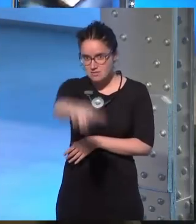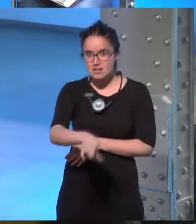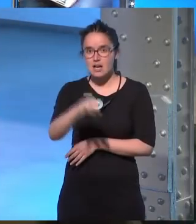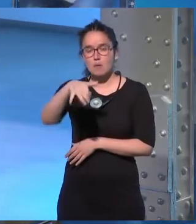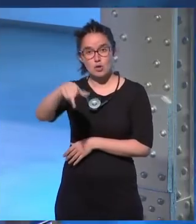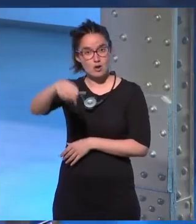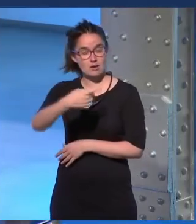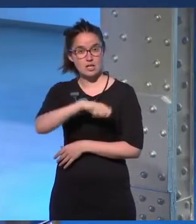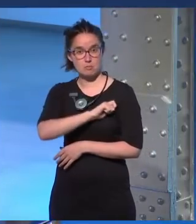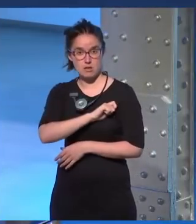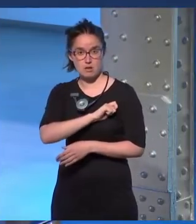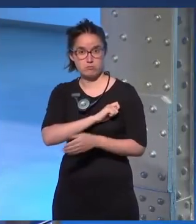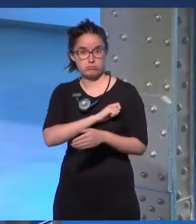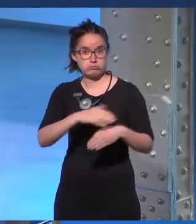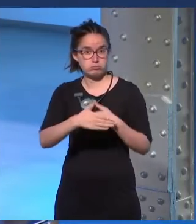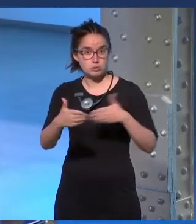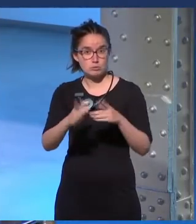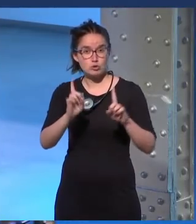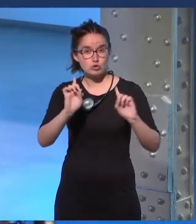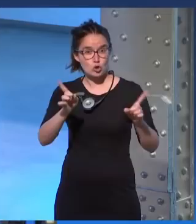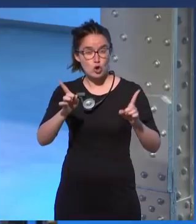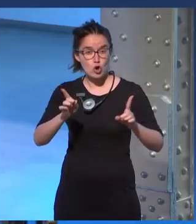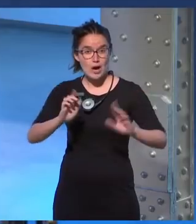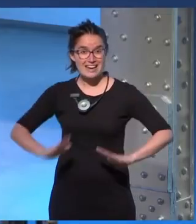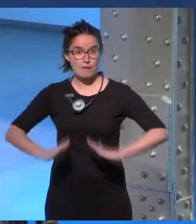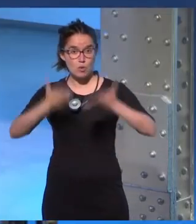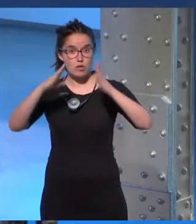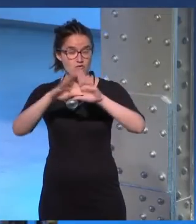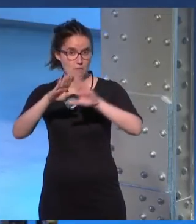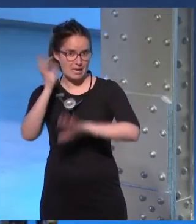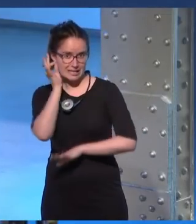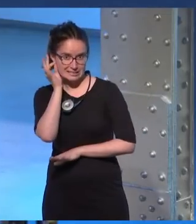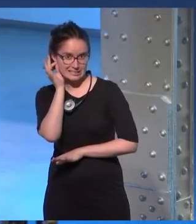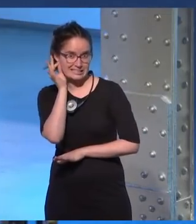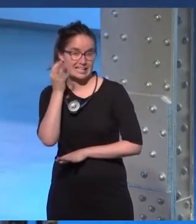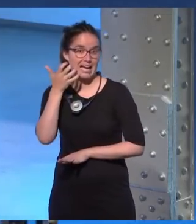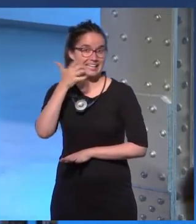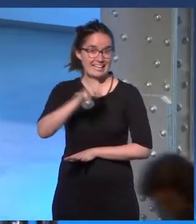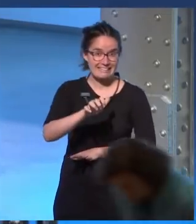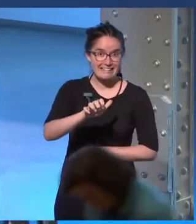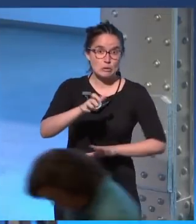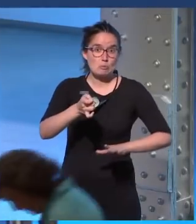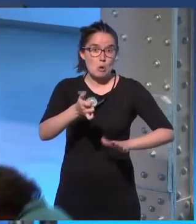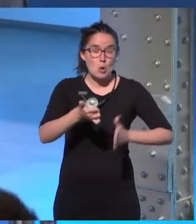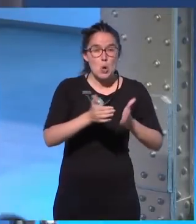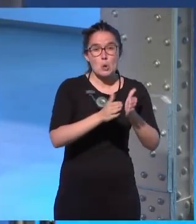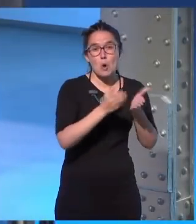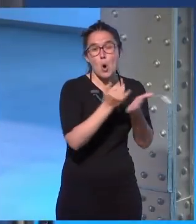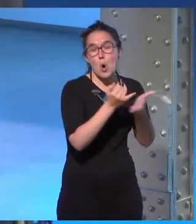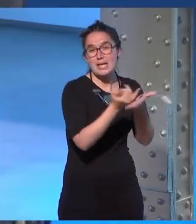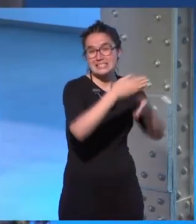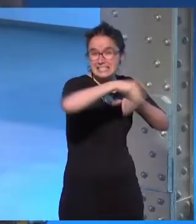Cameron en España solo ha publicado de momento La Revolución Feminista Jig, que es una antología de ensayos